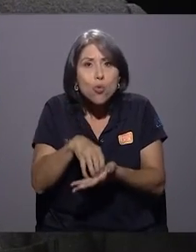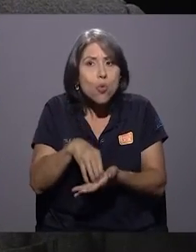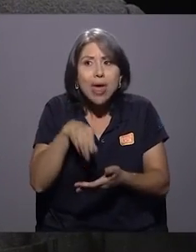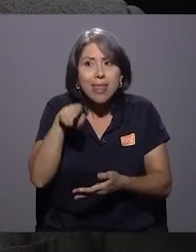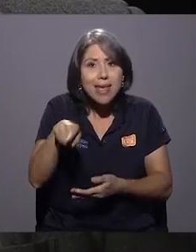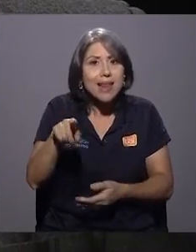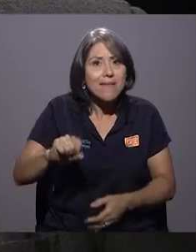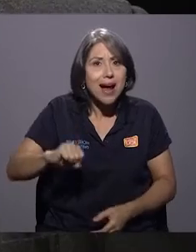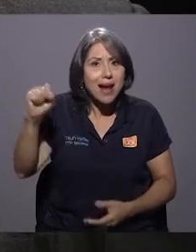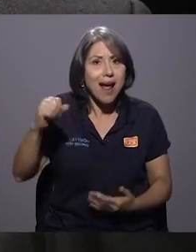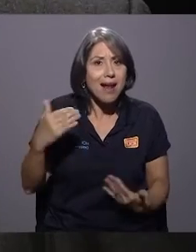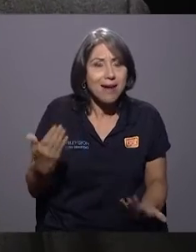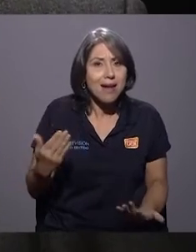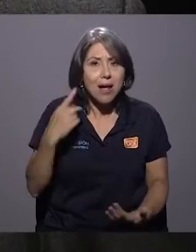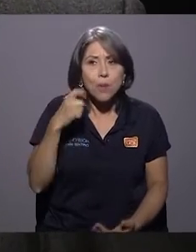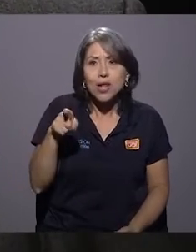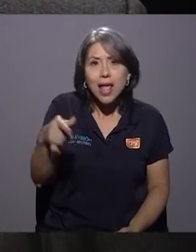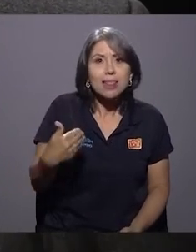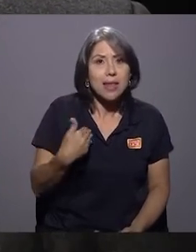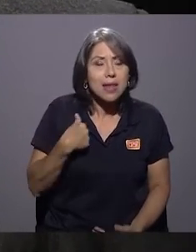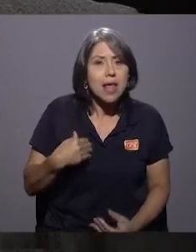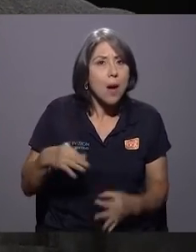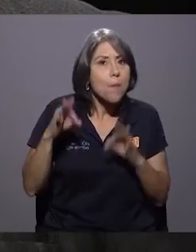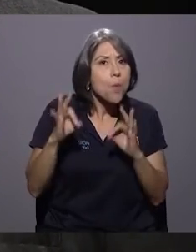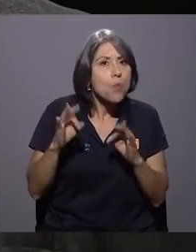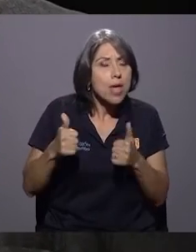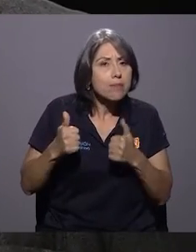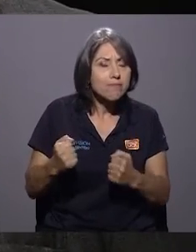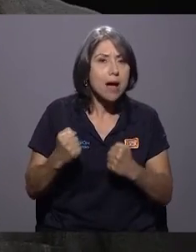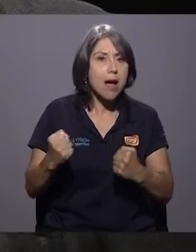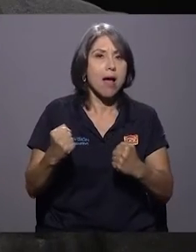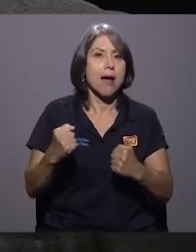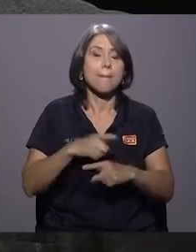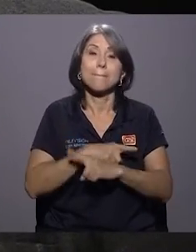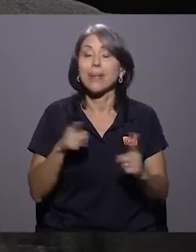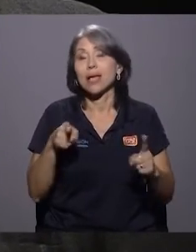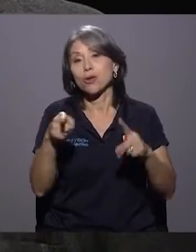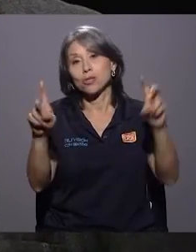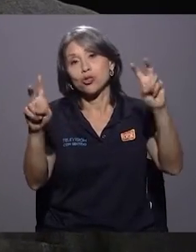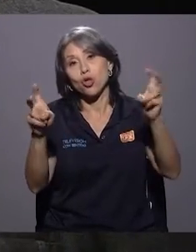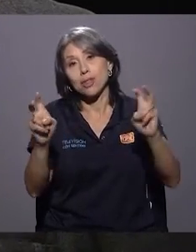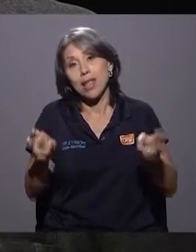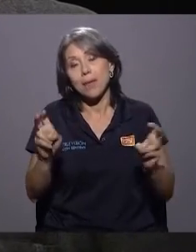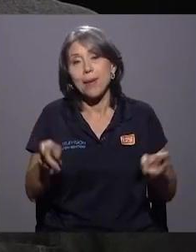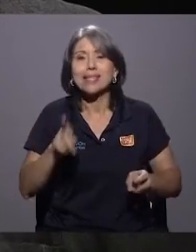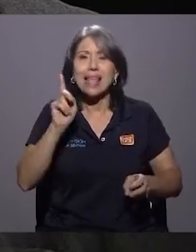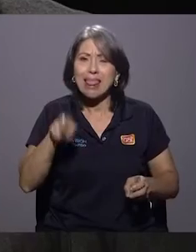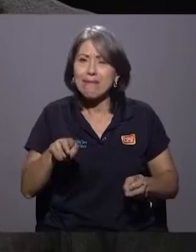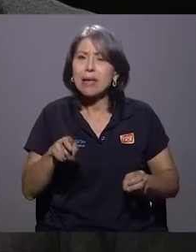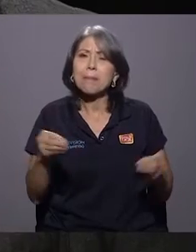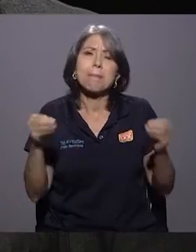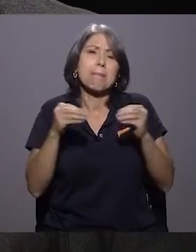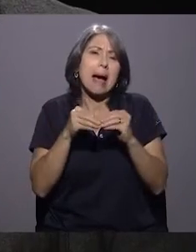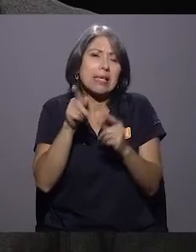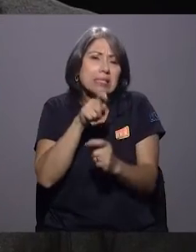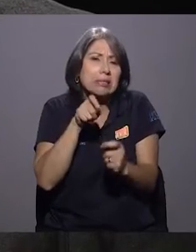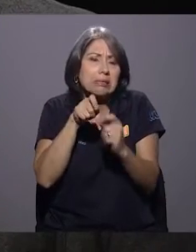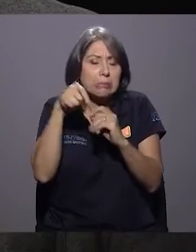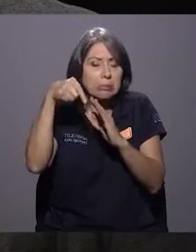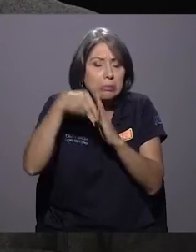de que iba a ganar, porque él tenía muy bien afincado eso. Pero bueno, son temas que habría que hacer análisis